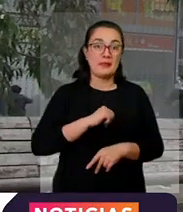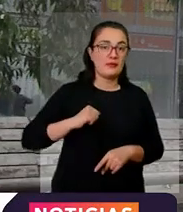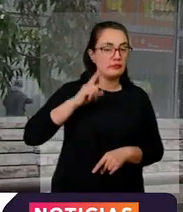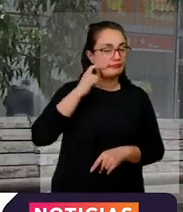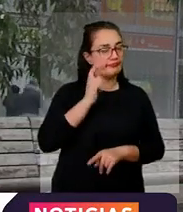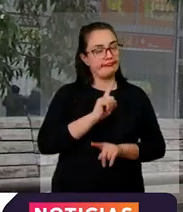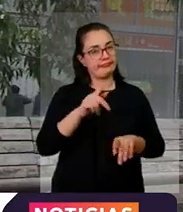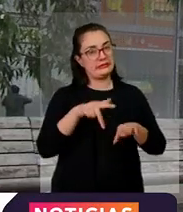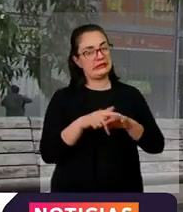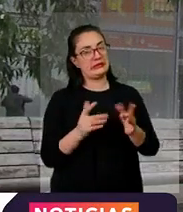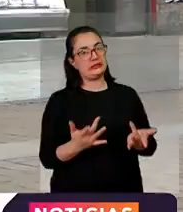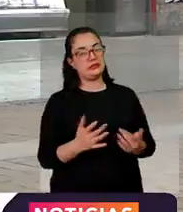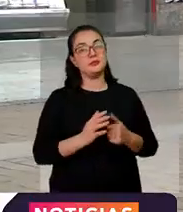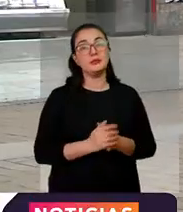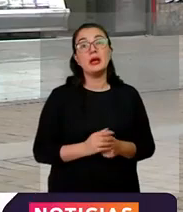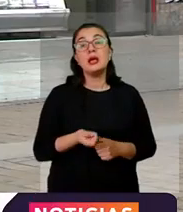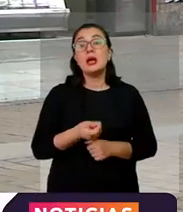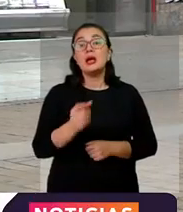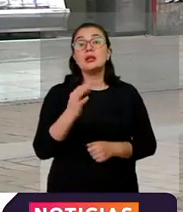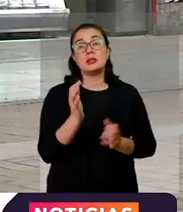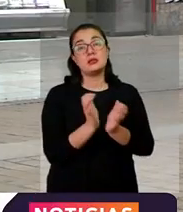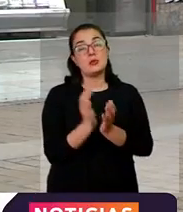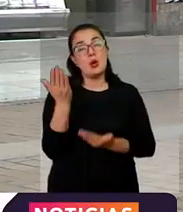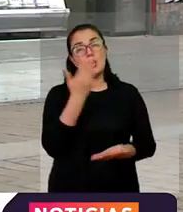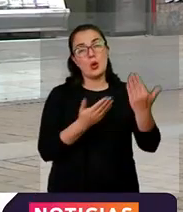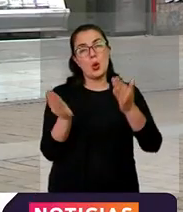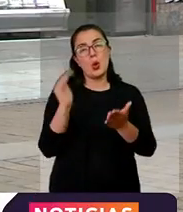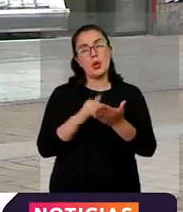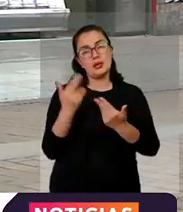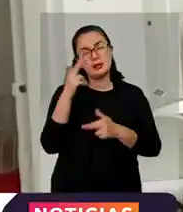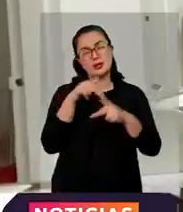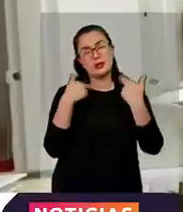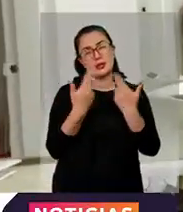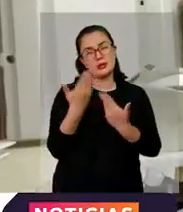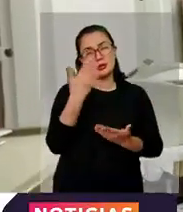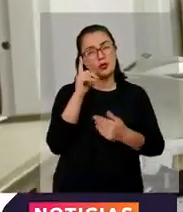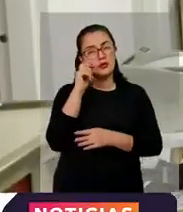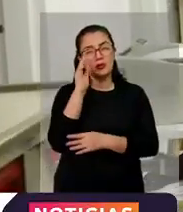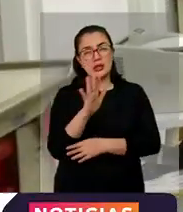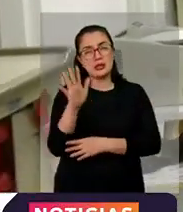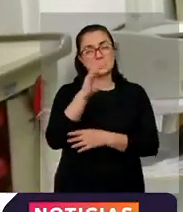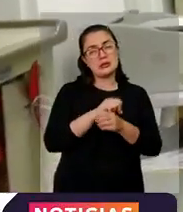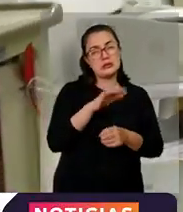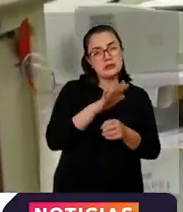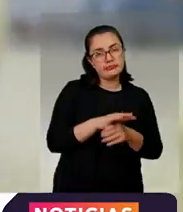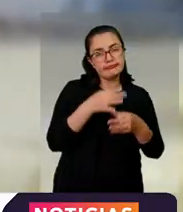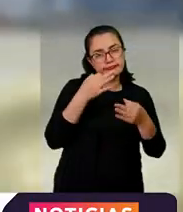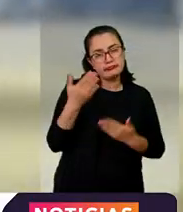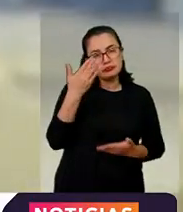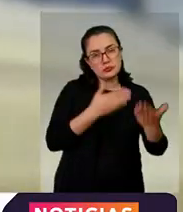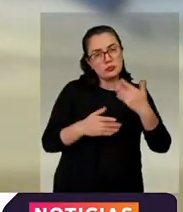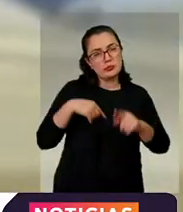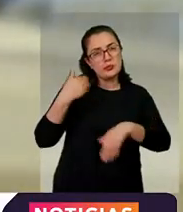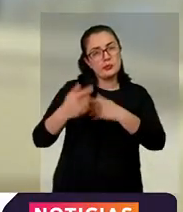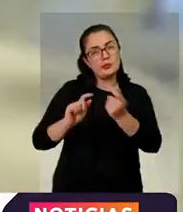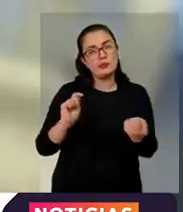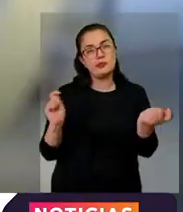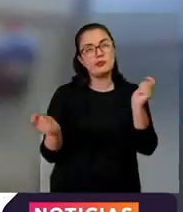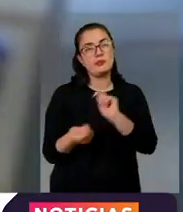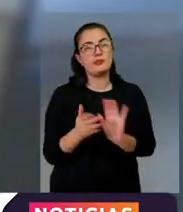mayo habrá comité epidemiológico entre el gobierno nacional y distrital con el fin de analizar la evolución de la pandemia y si hay que determinar